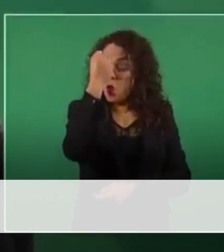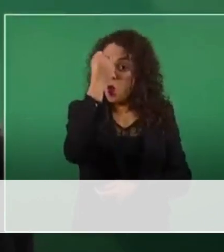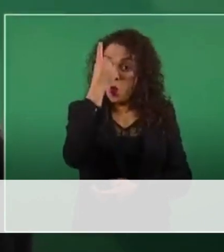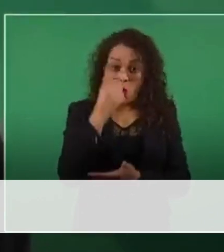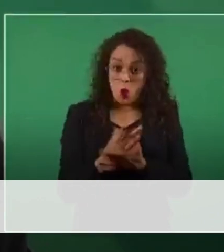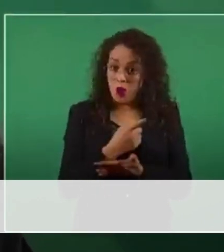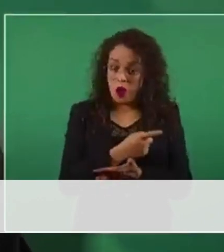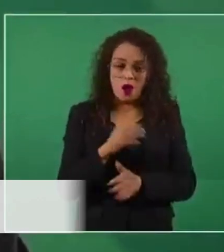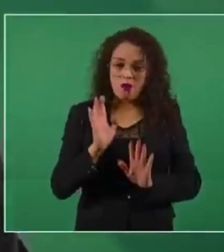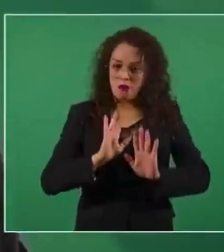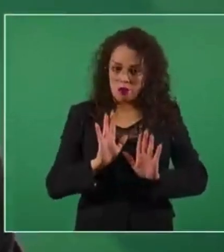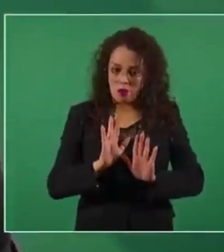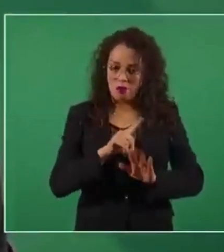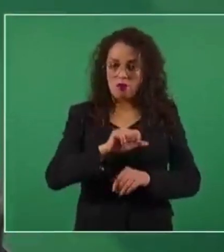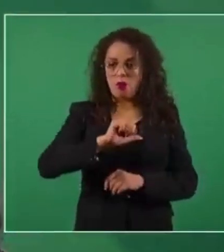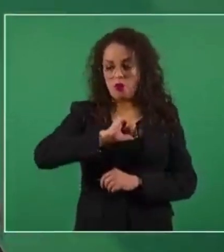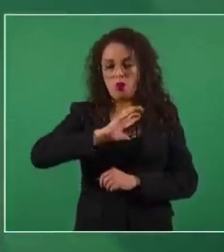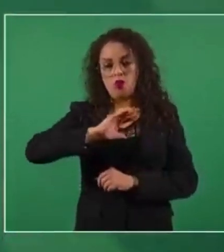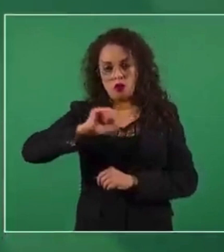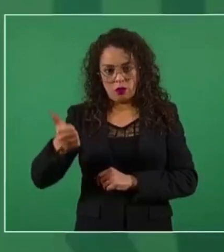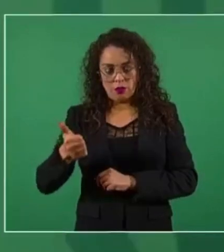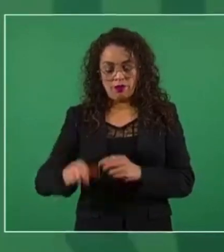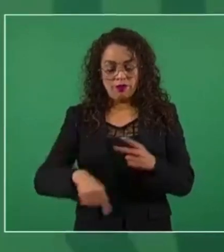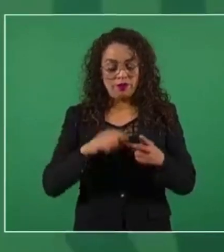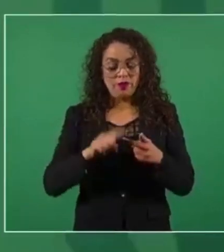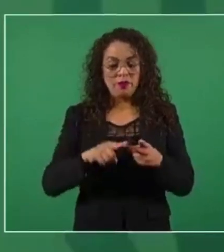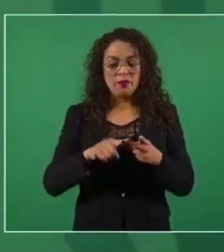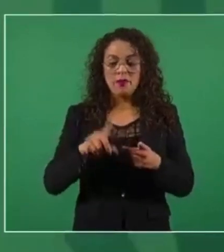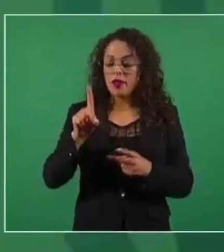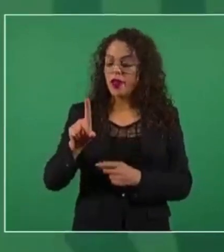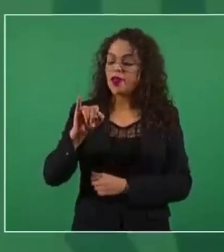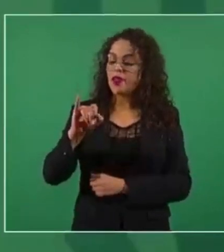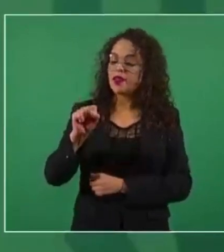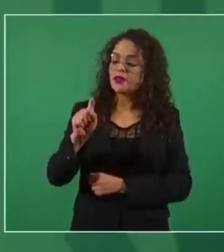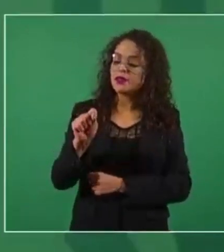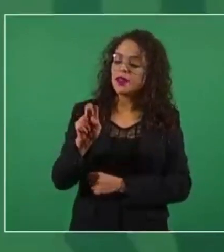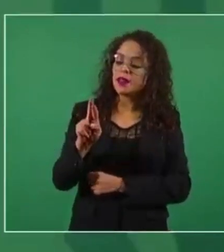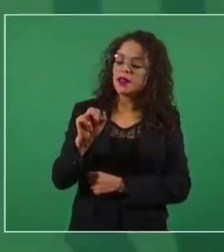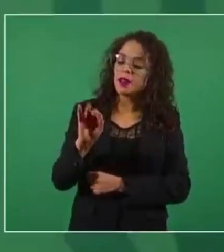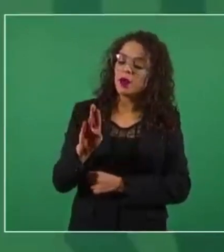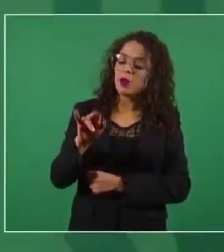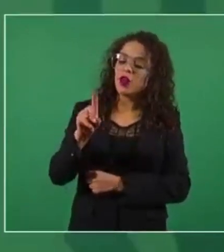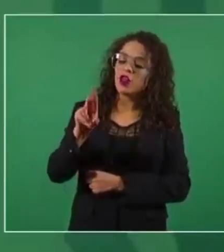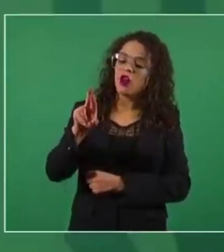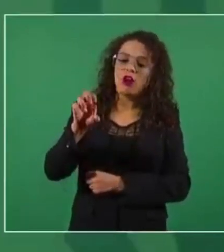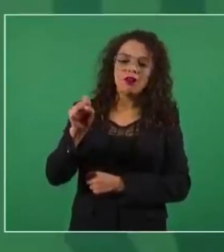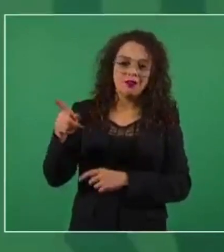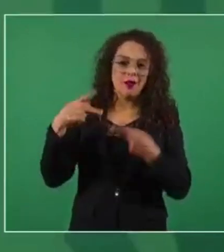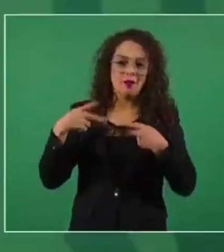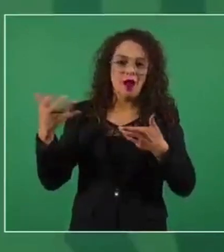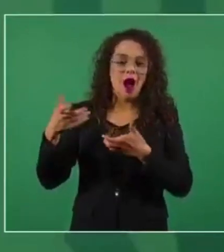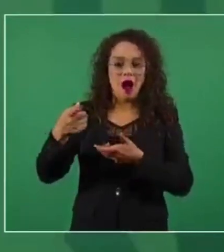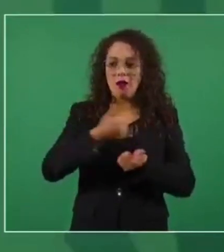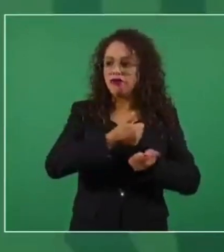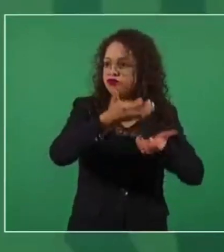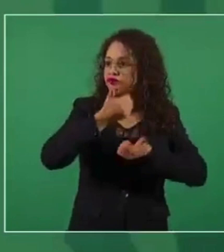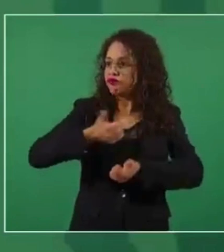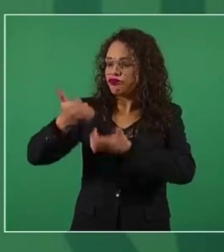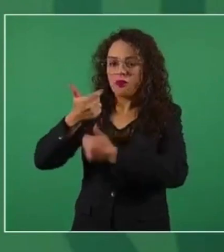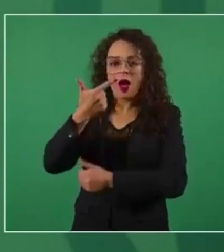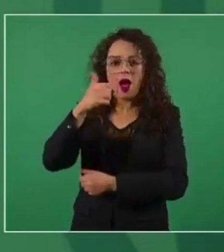Luego están los distribuidores del gas en todo el país.